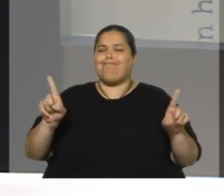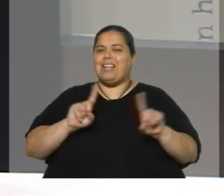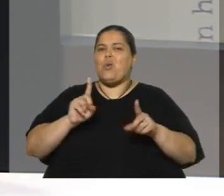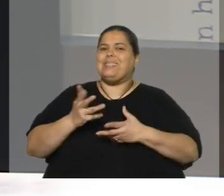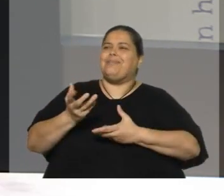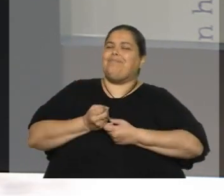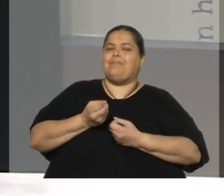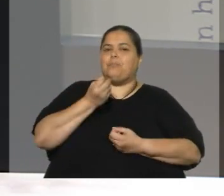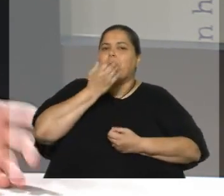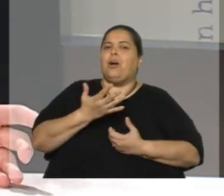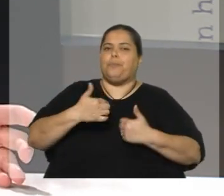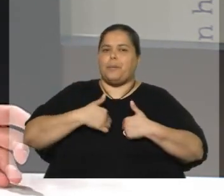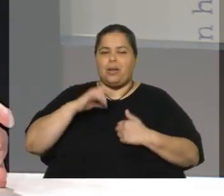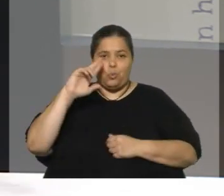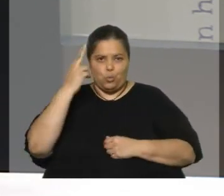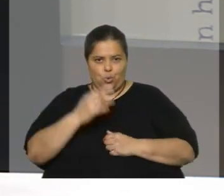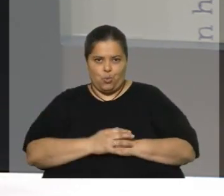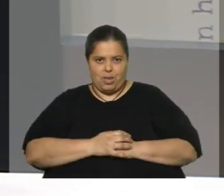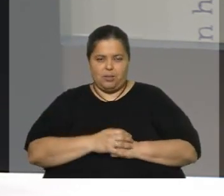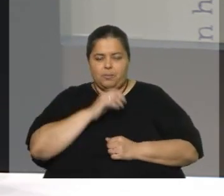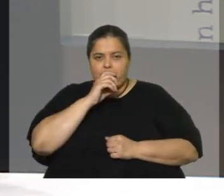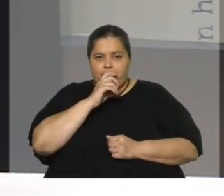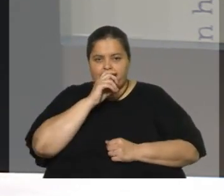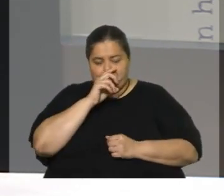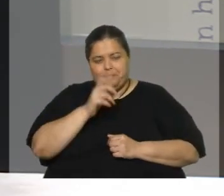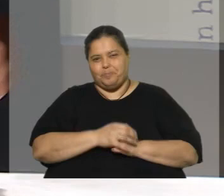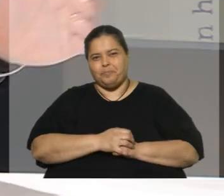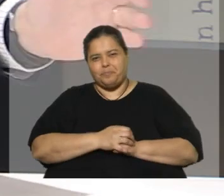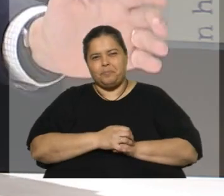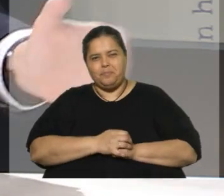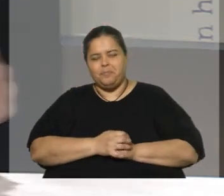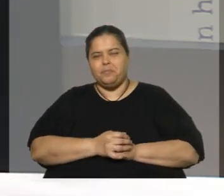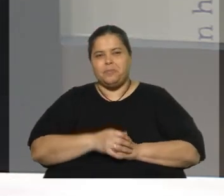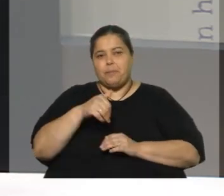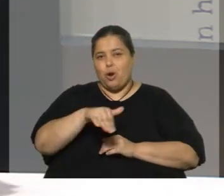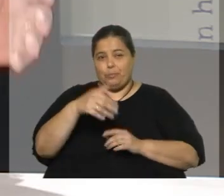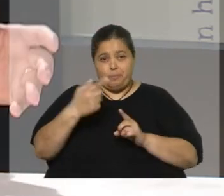yo, poco favorable o desfavorable para el Uruguay en estos meses que se vienen